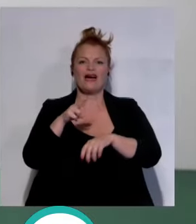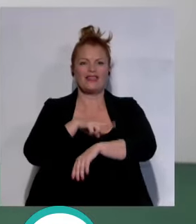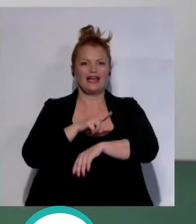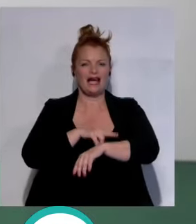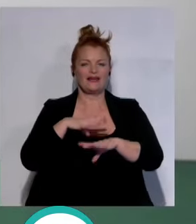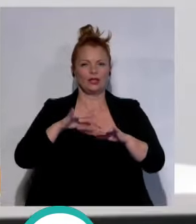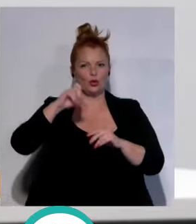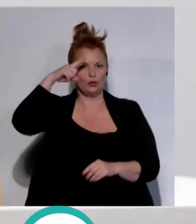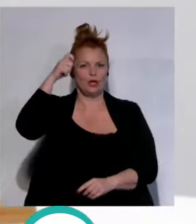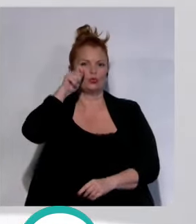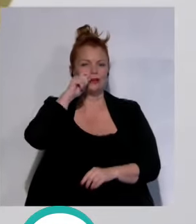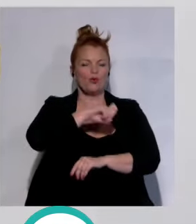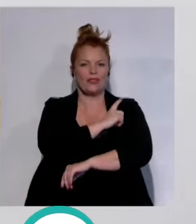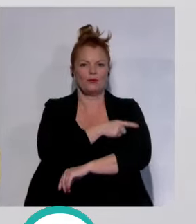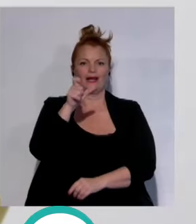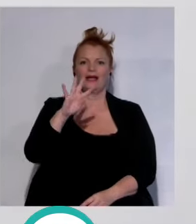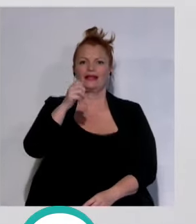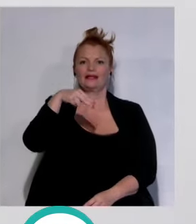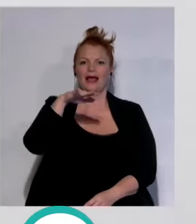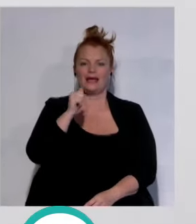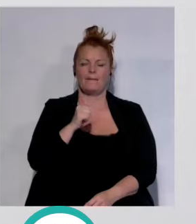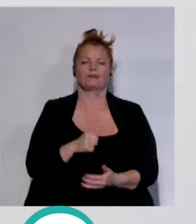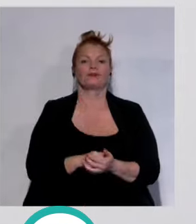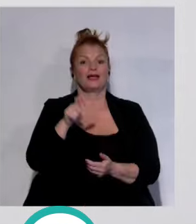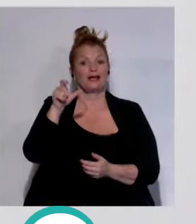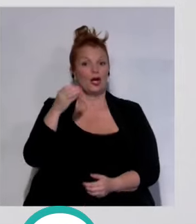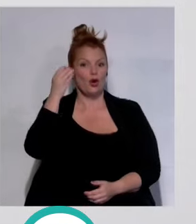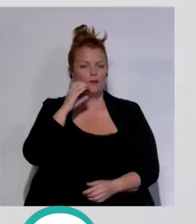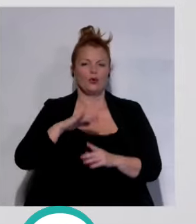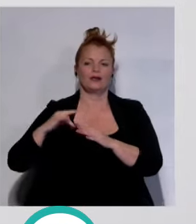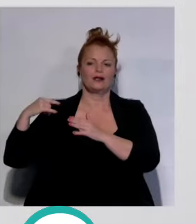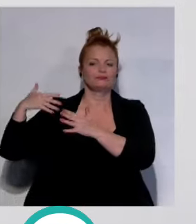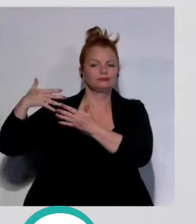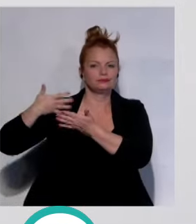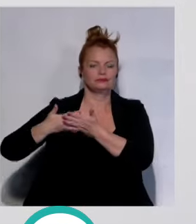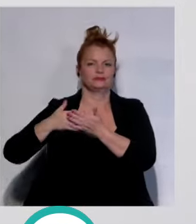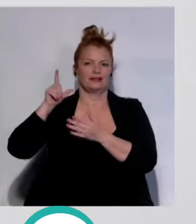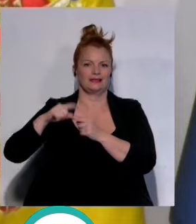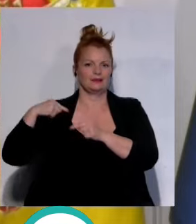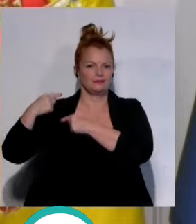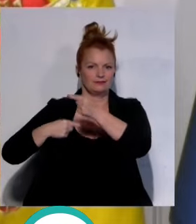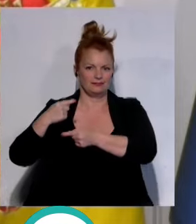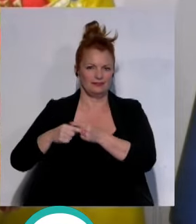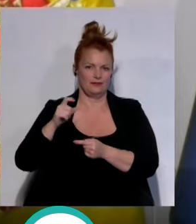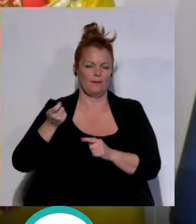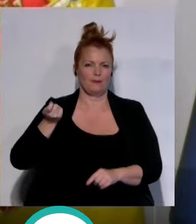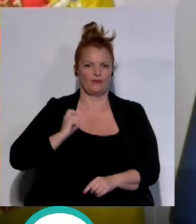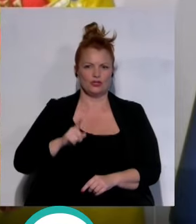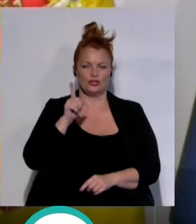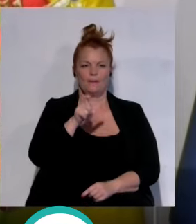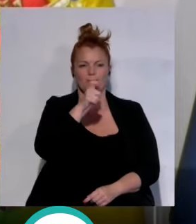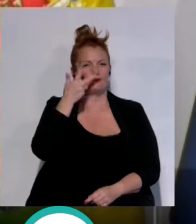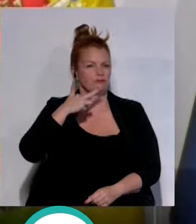de cultura turismo y deporte Tania Barcelona. Colombo ha destacado la trayectoria profesional de Barcelona. Ella con una amplia